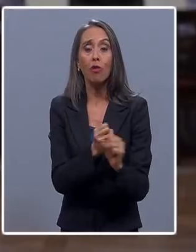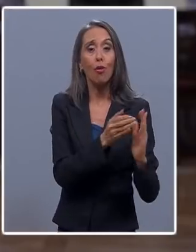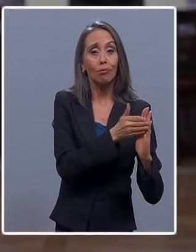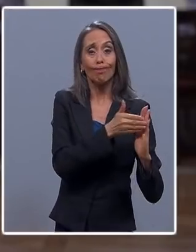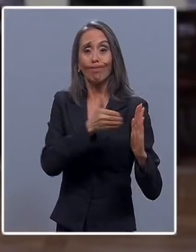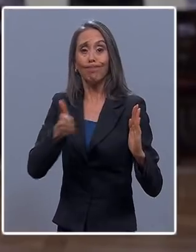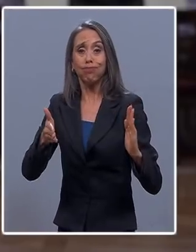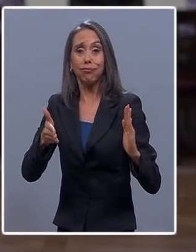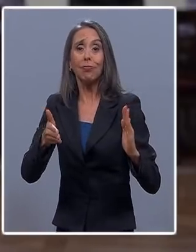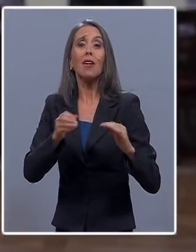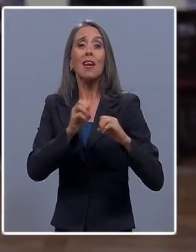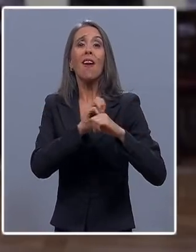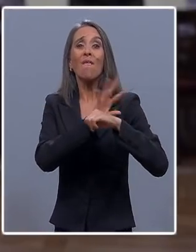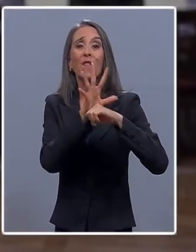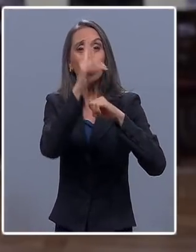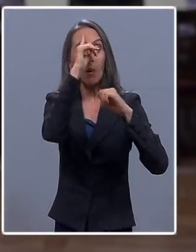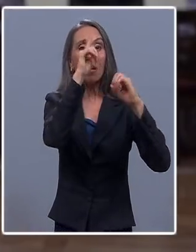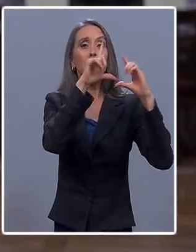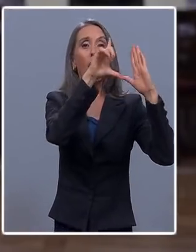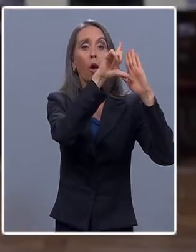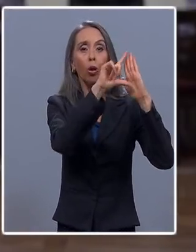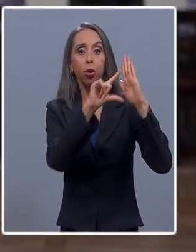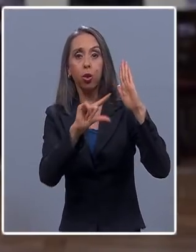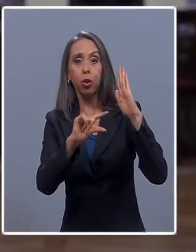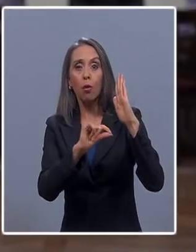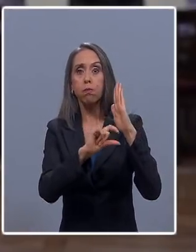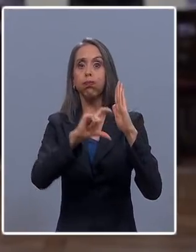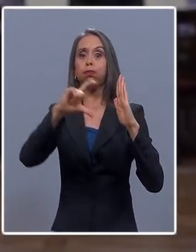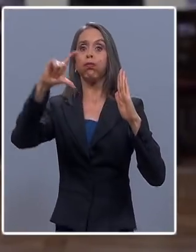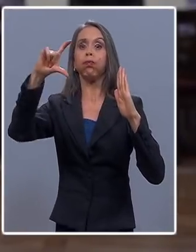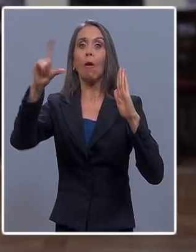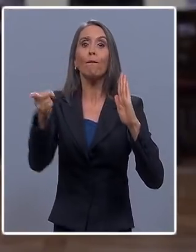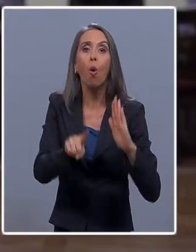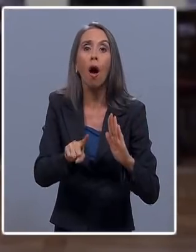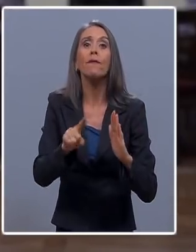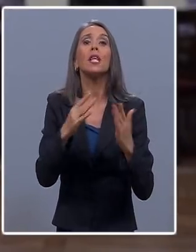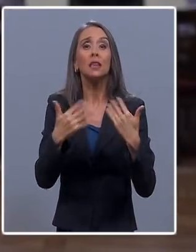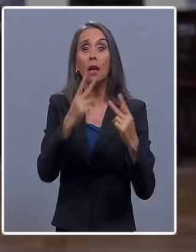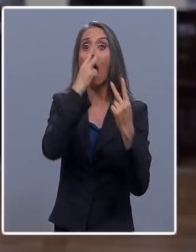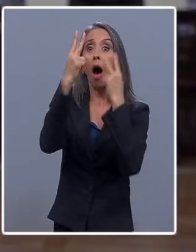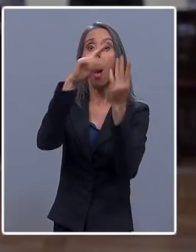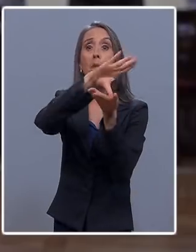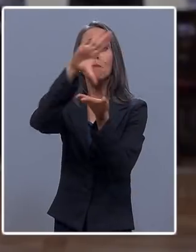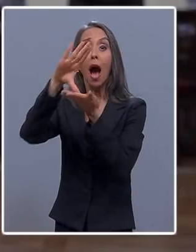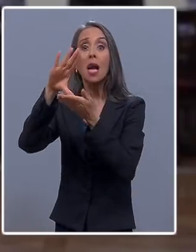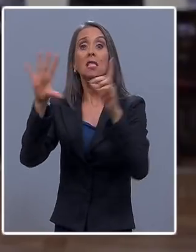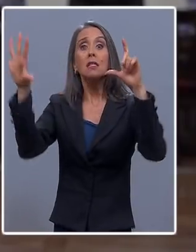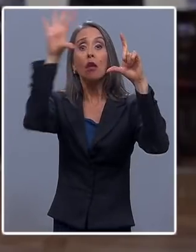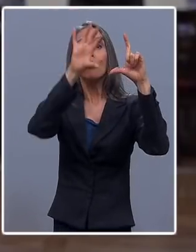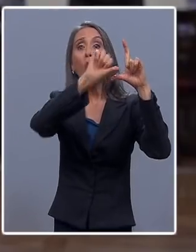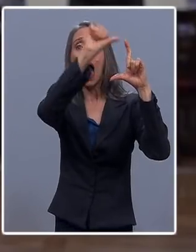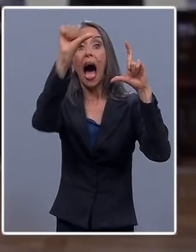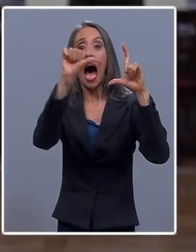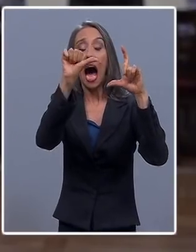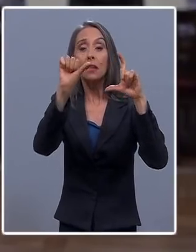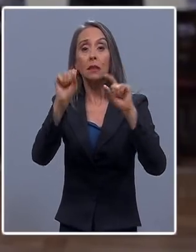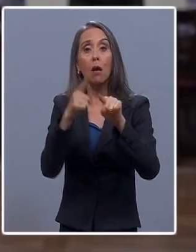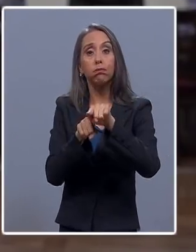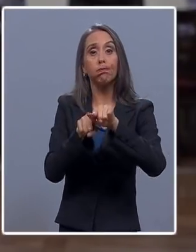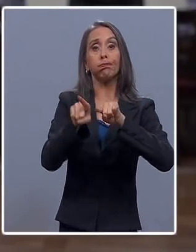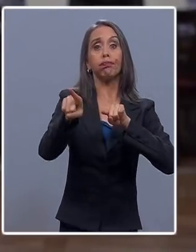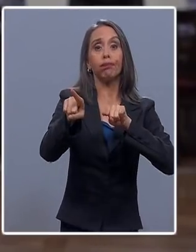puede tener rebrotes y reapariciones, como ya ha ocurrido en algunos países asiáticos que van adelante